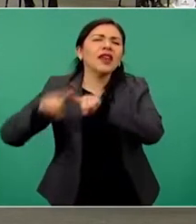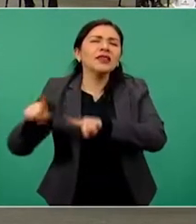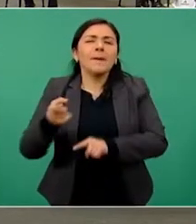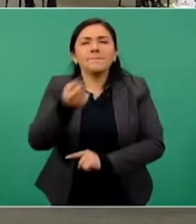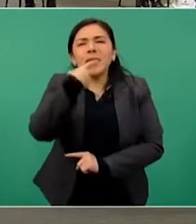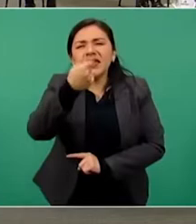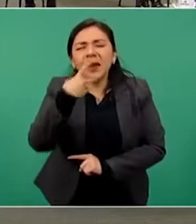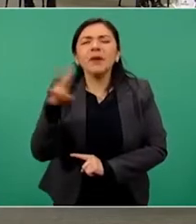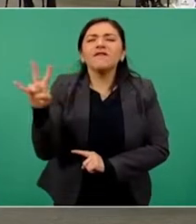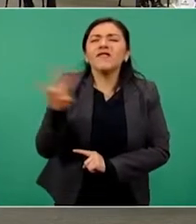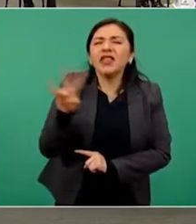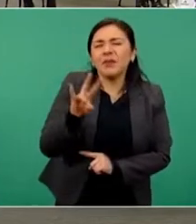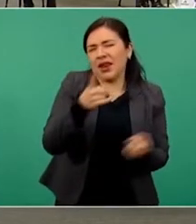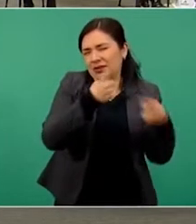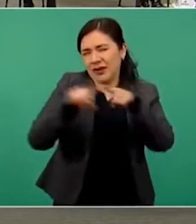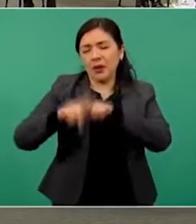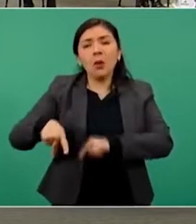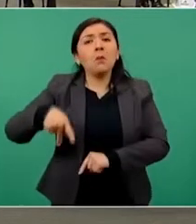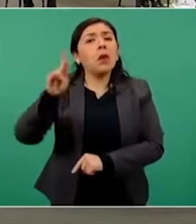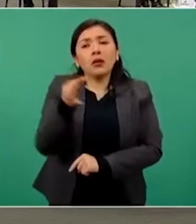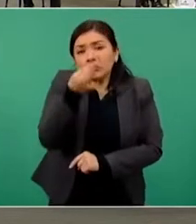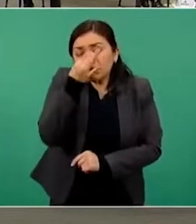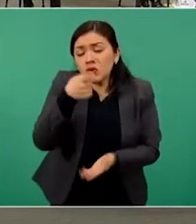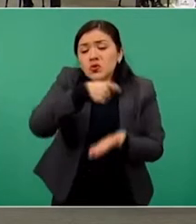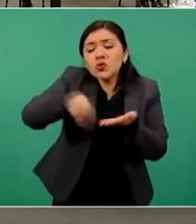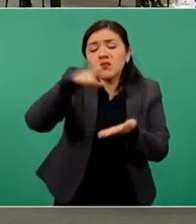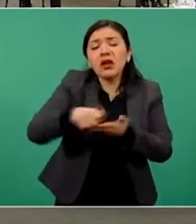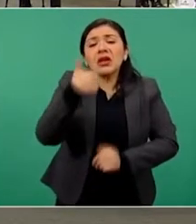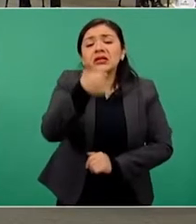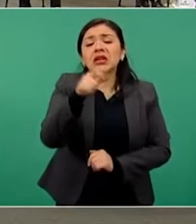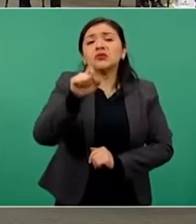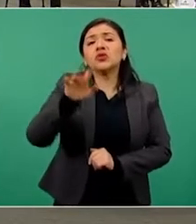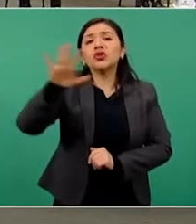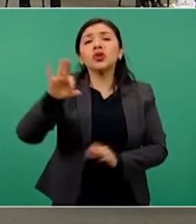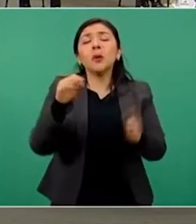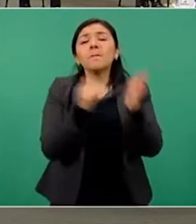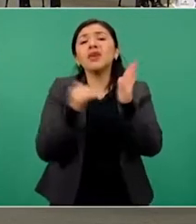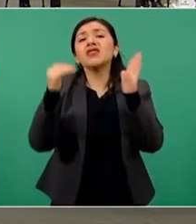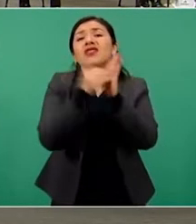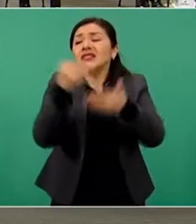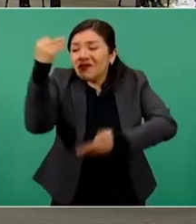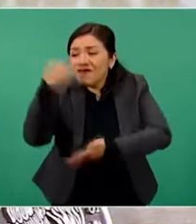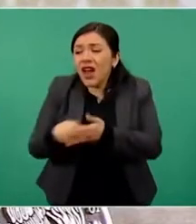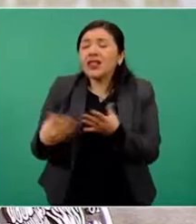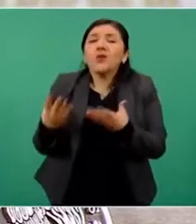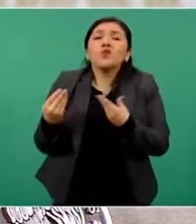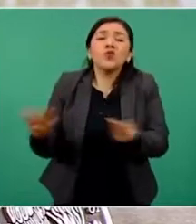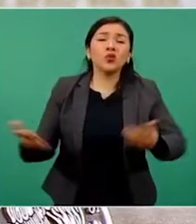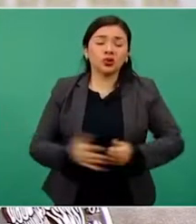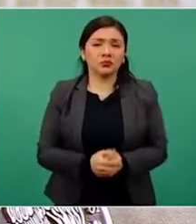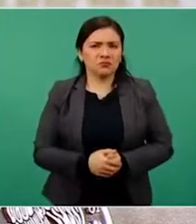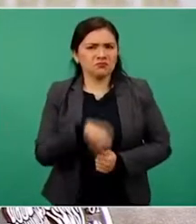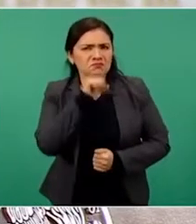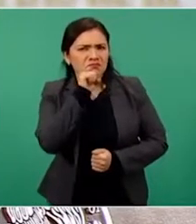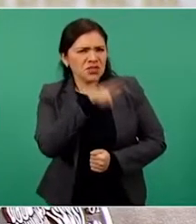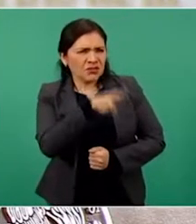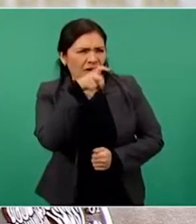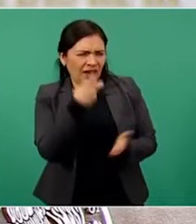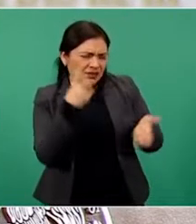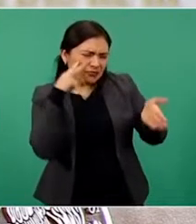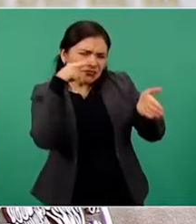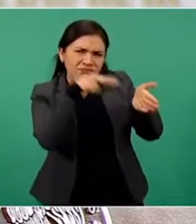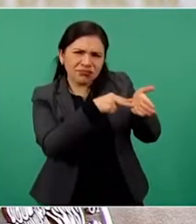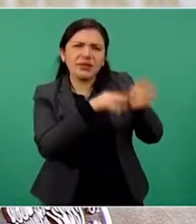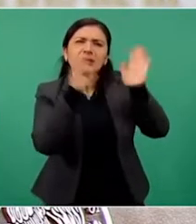psicotrópicos, pero que sólo logró comprar 6.5 millones. La misma información tendenciosa fue